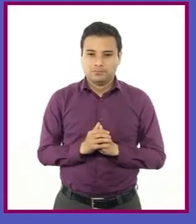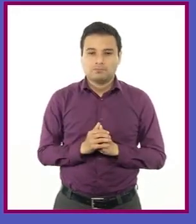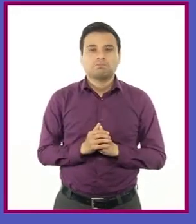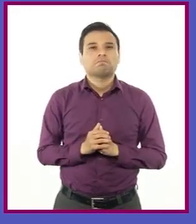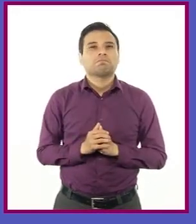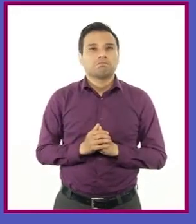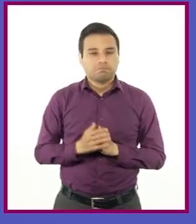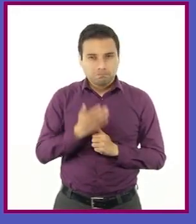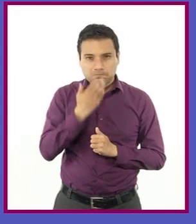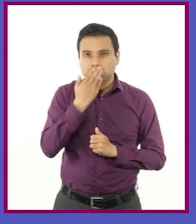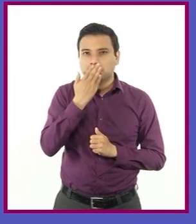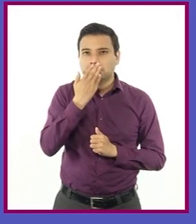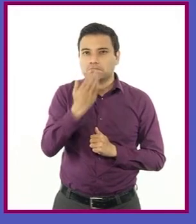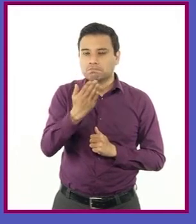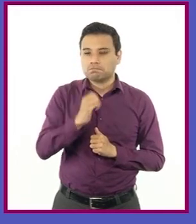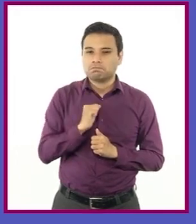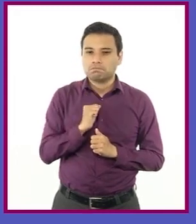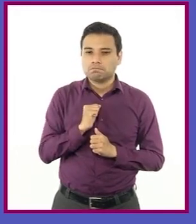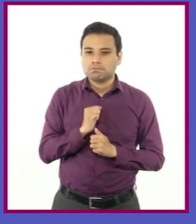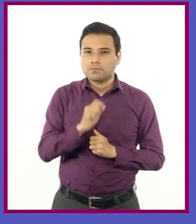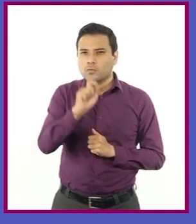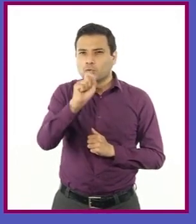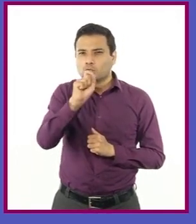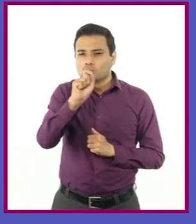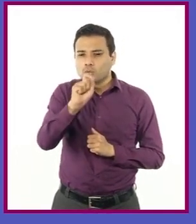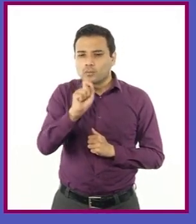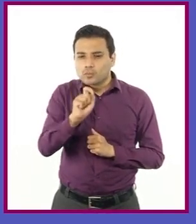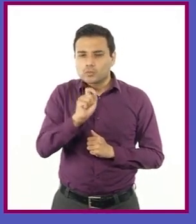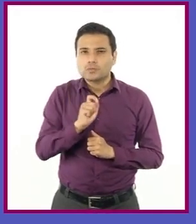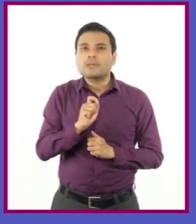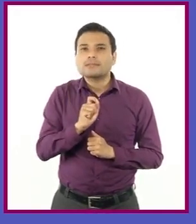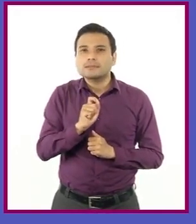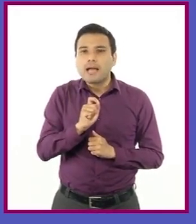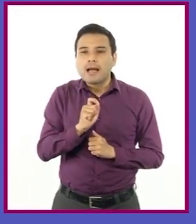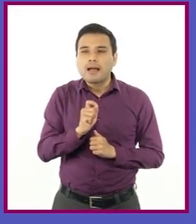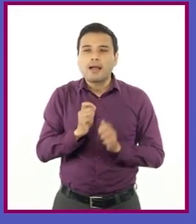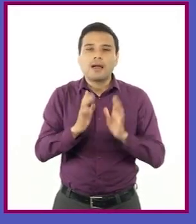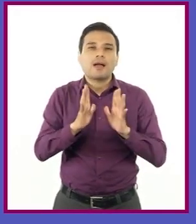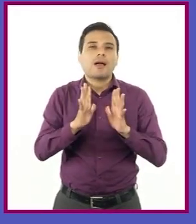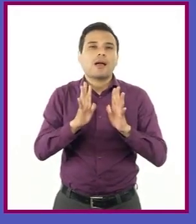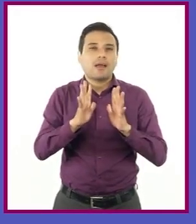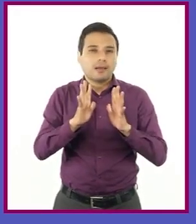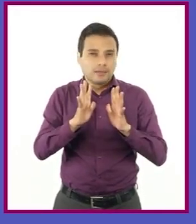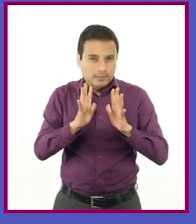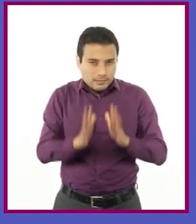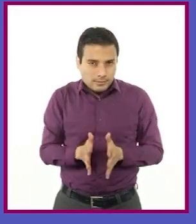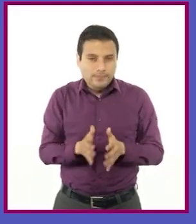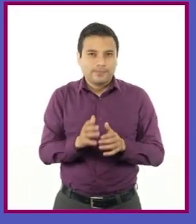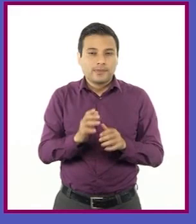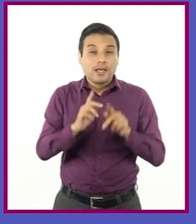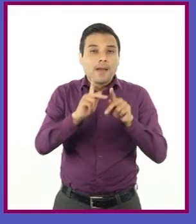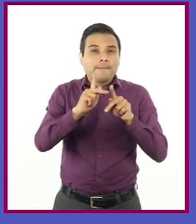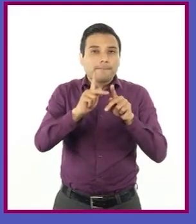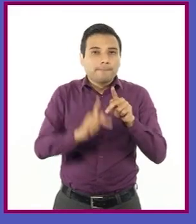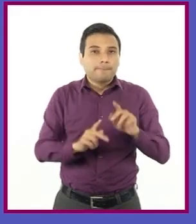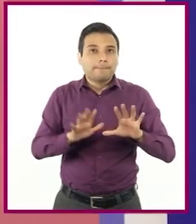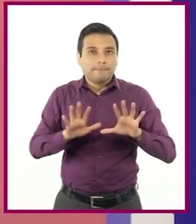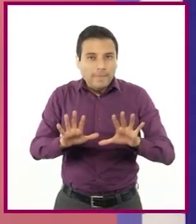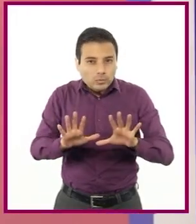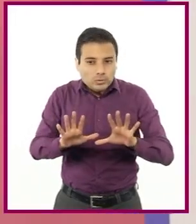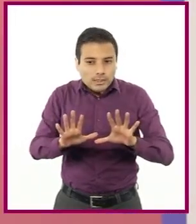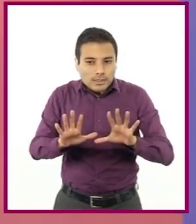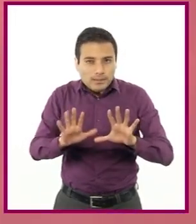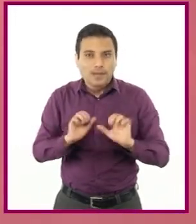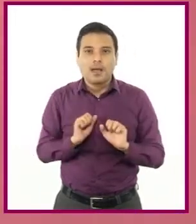parece bien. El signo de los dos puntos representa una pausa mayor que la de la coma y menor que la del punto. Así es.